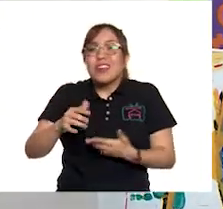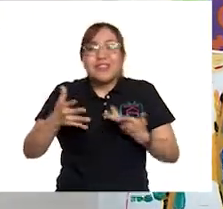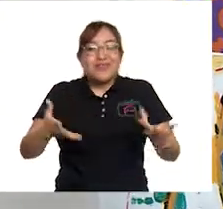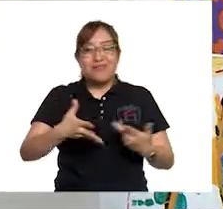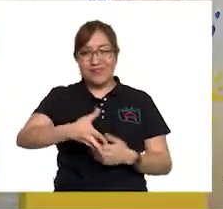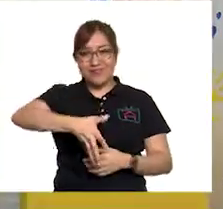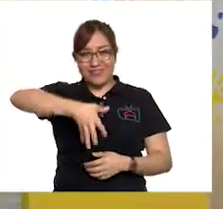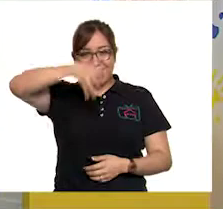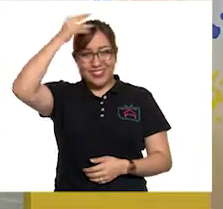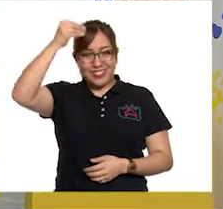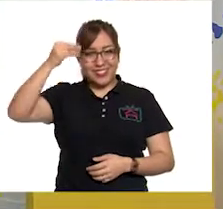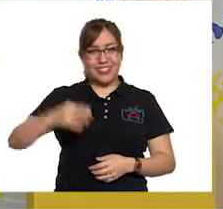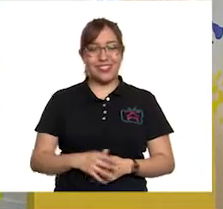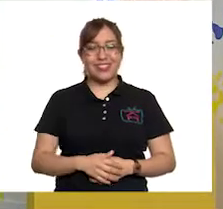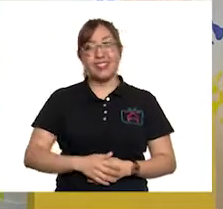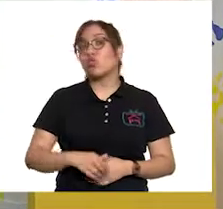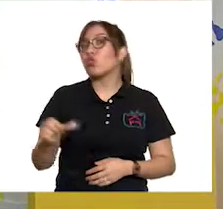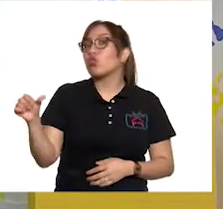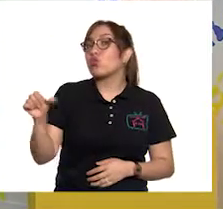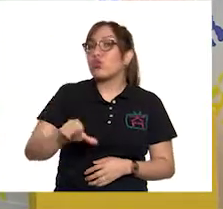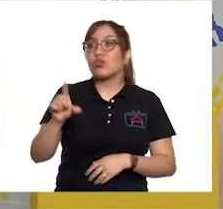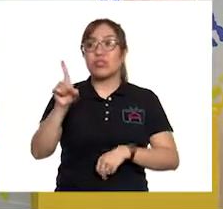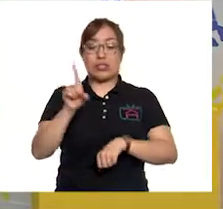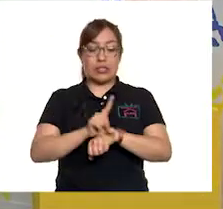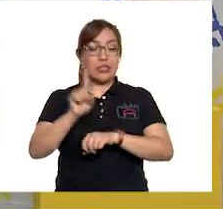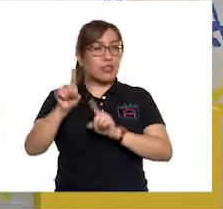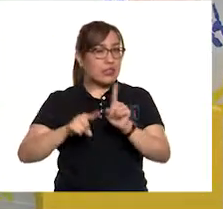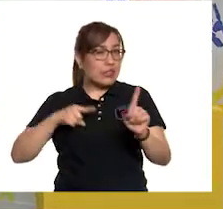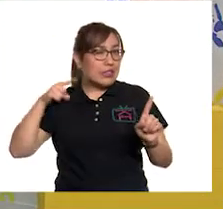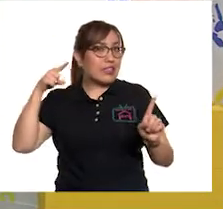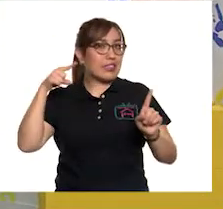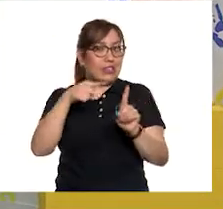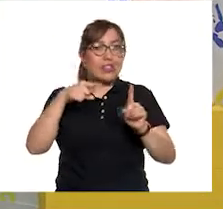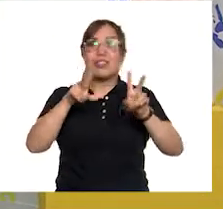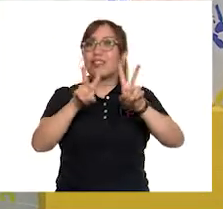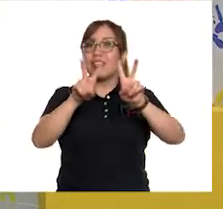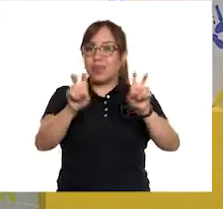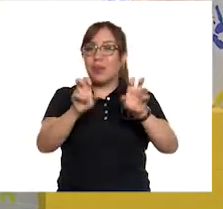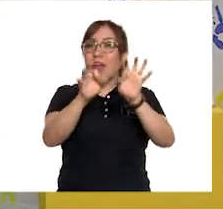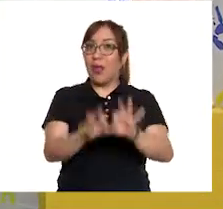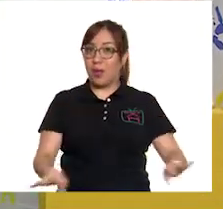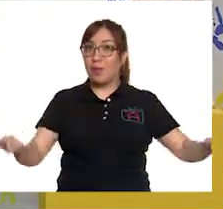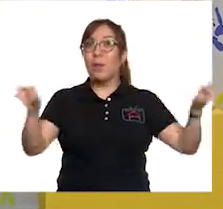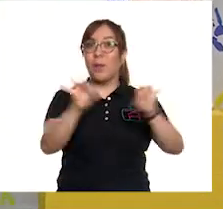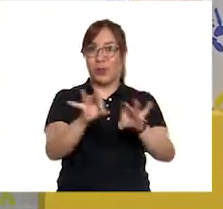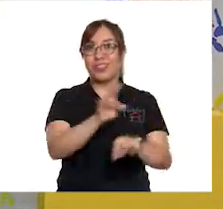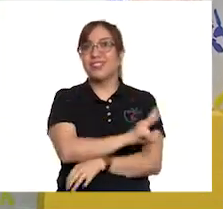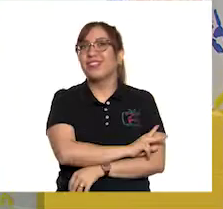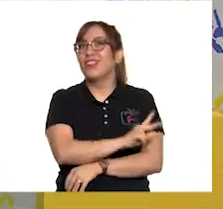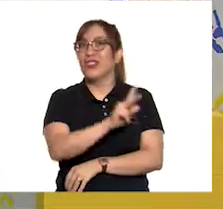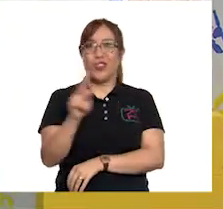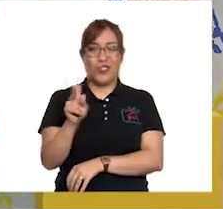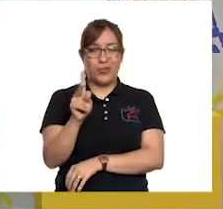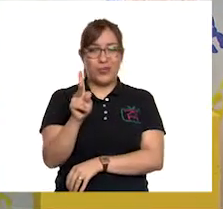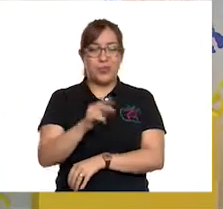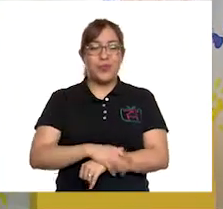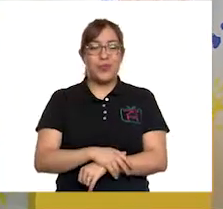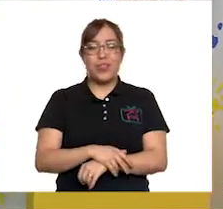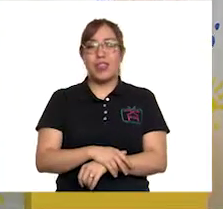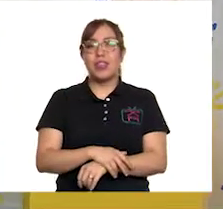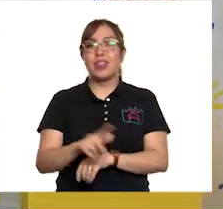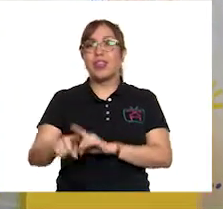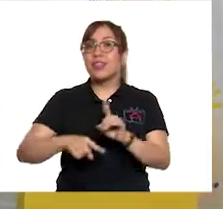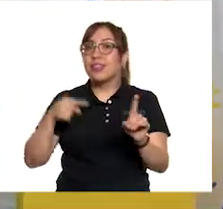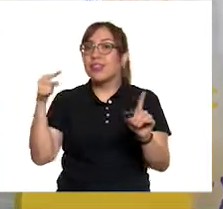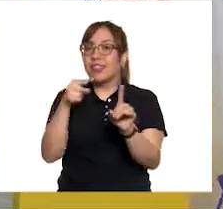Pues fíjate que el día de hoy vamos a tratar un tema muy, pero muy importante para todas y todos. Un tema que les va a interesar